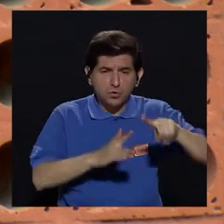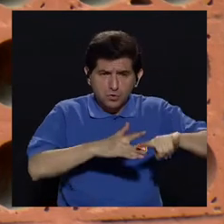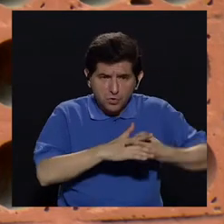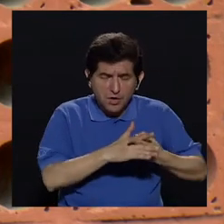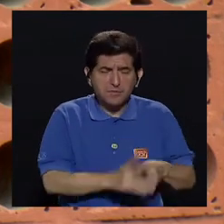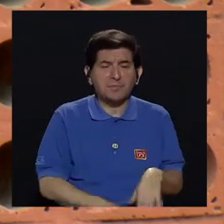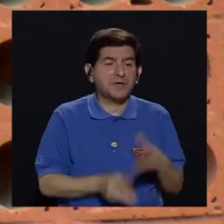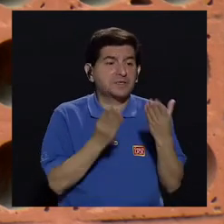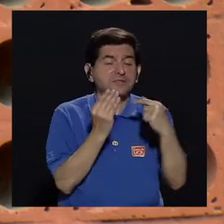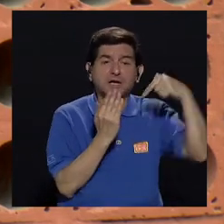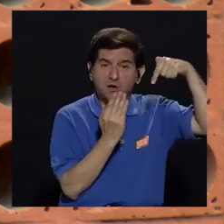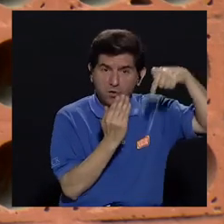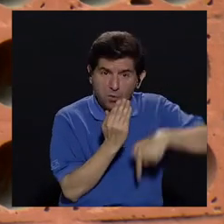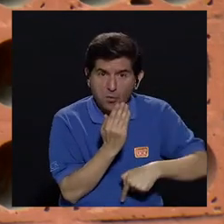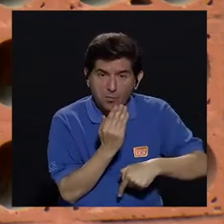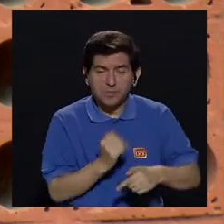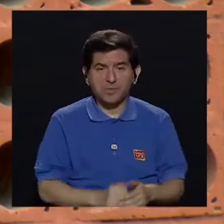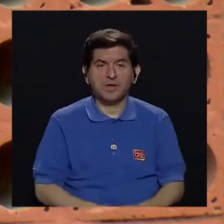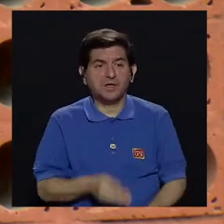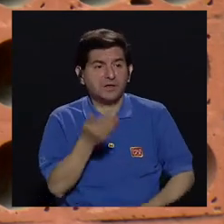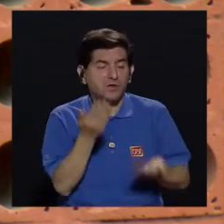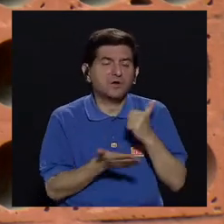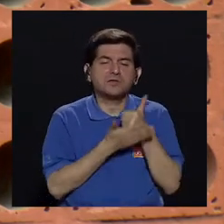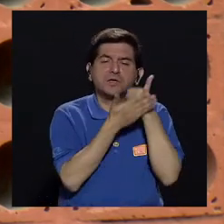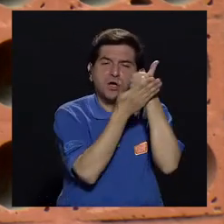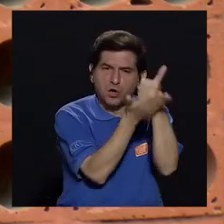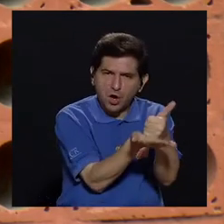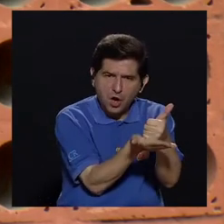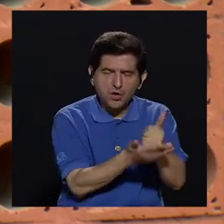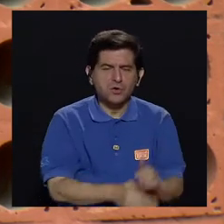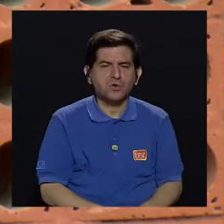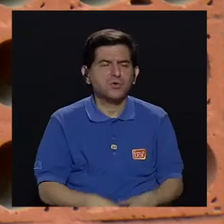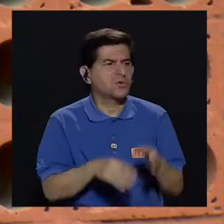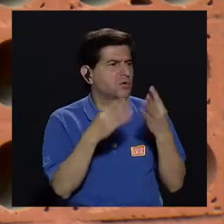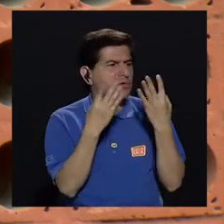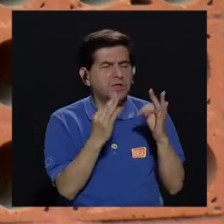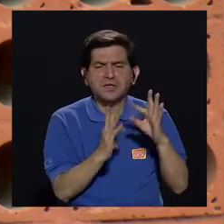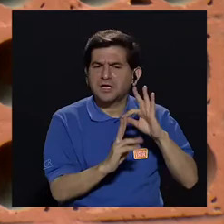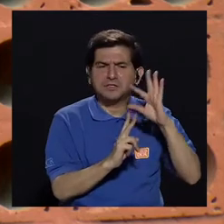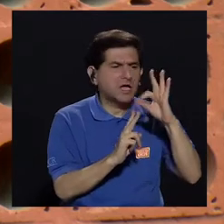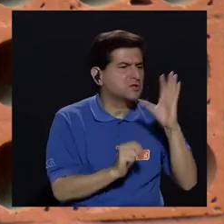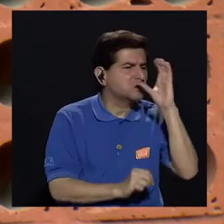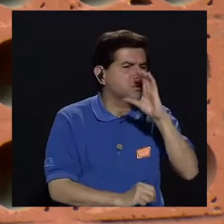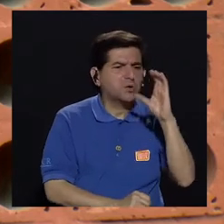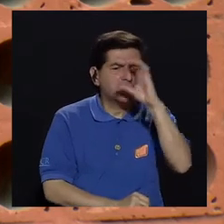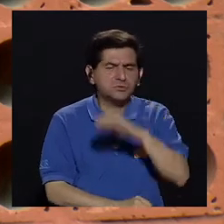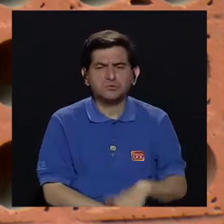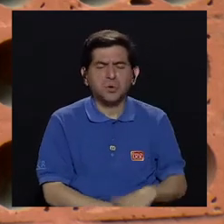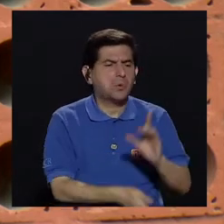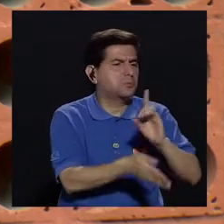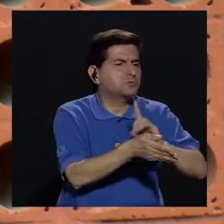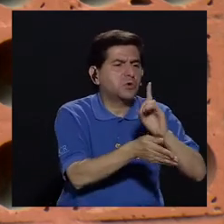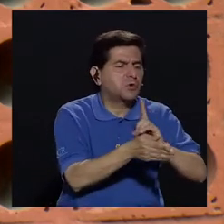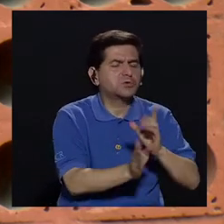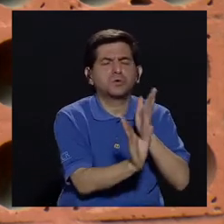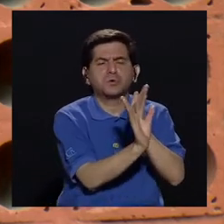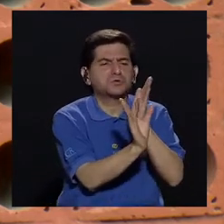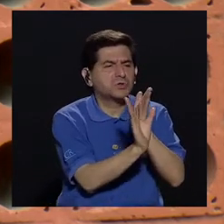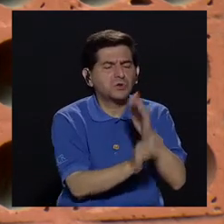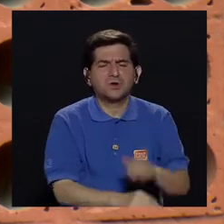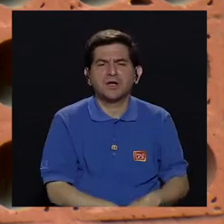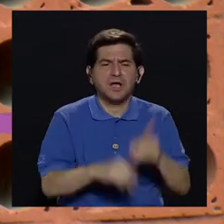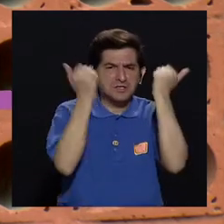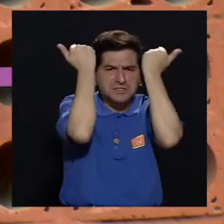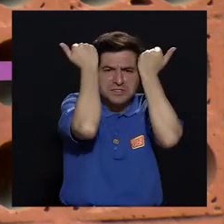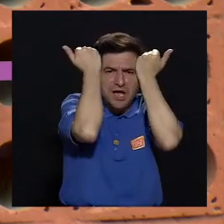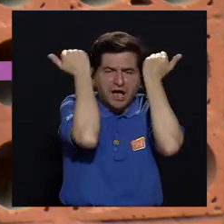adulto joven el que está empezando a tener los ataques de pánico, ayudan, tratan de buscar alternativas, médicas,